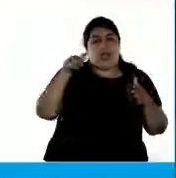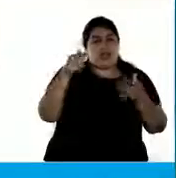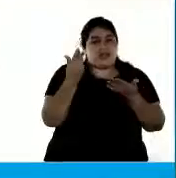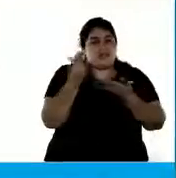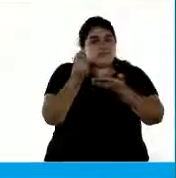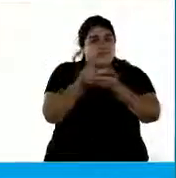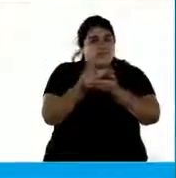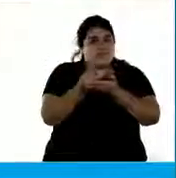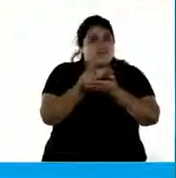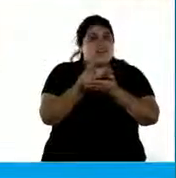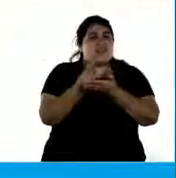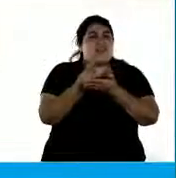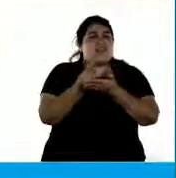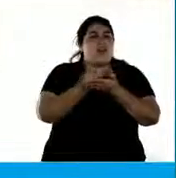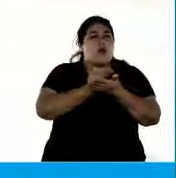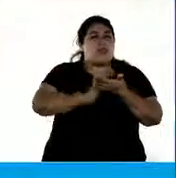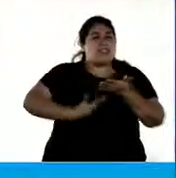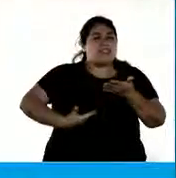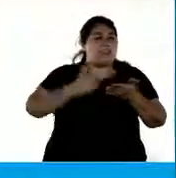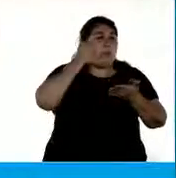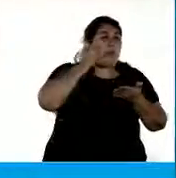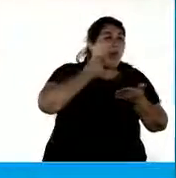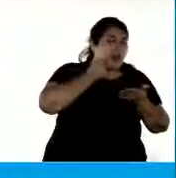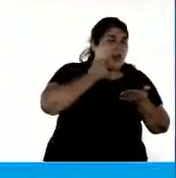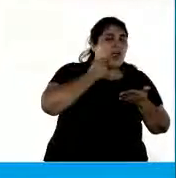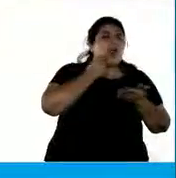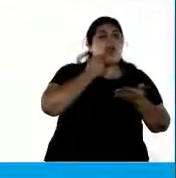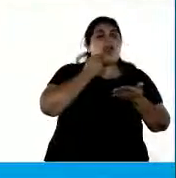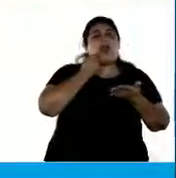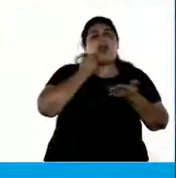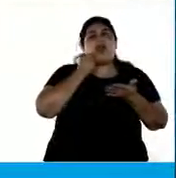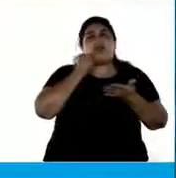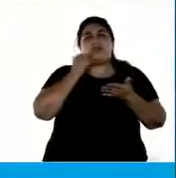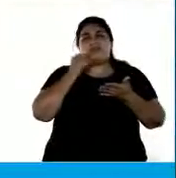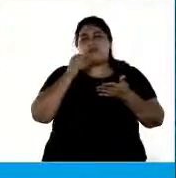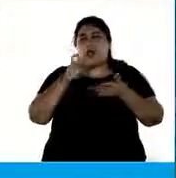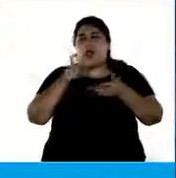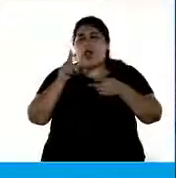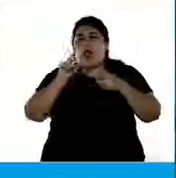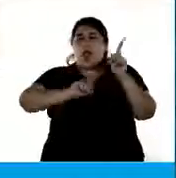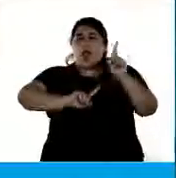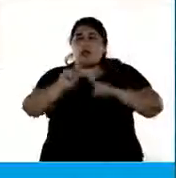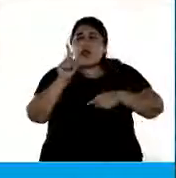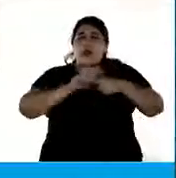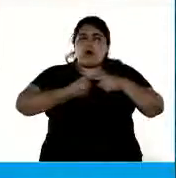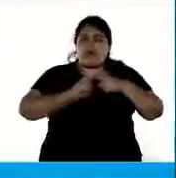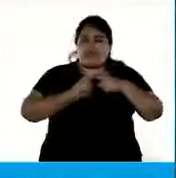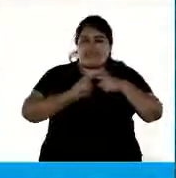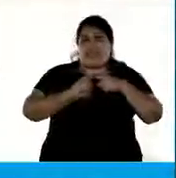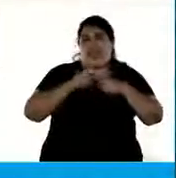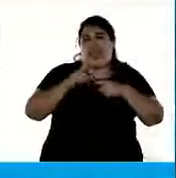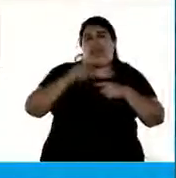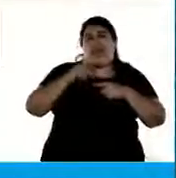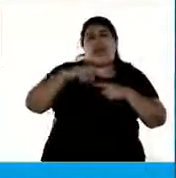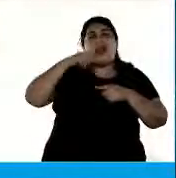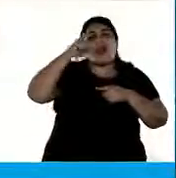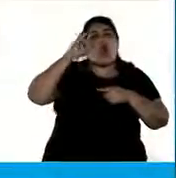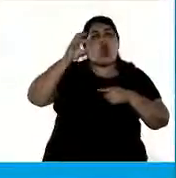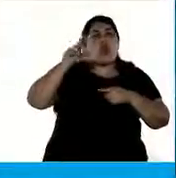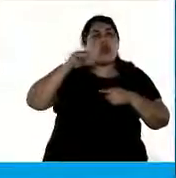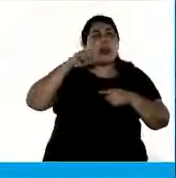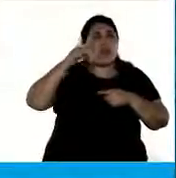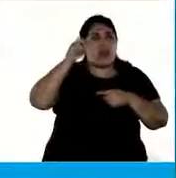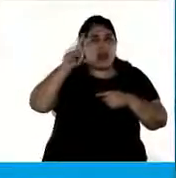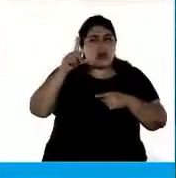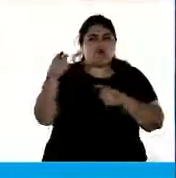de Carlos Menem y su giro, algunas políticas neoliberales que alzó nuevamente su voz,